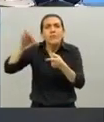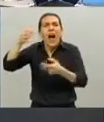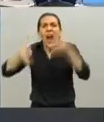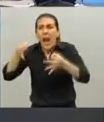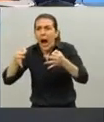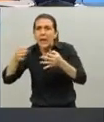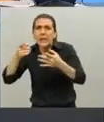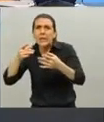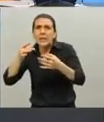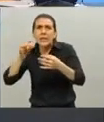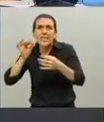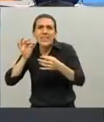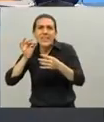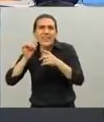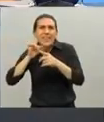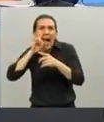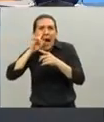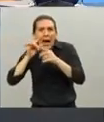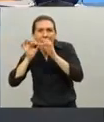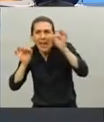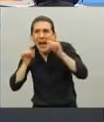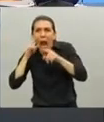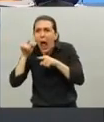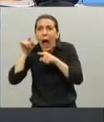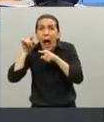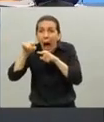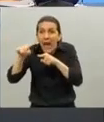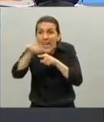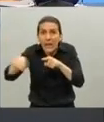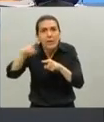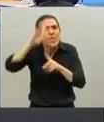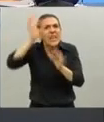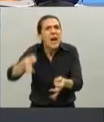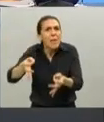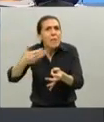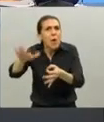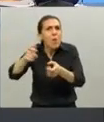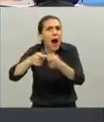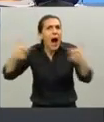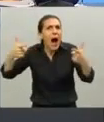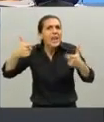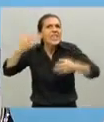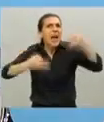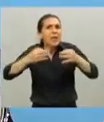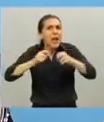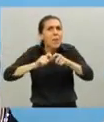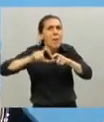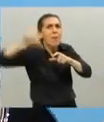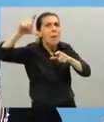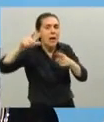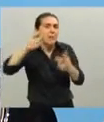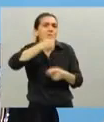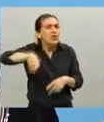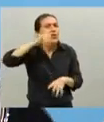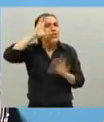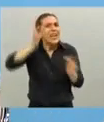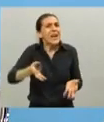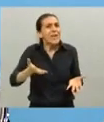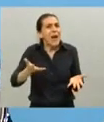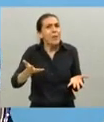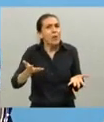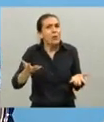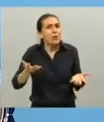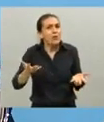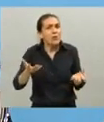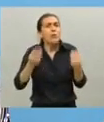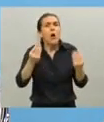no debe alarmarnos, es parte de lo que esperábamos que ocurra. Porque si no, ustedes tendrían que decir, pero